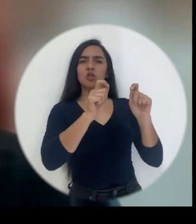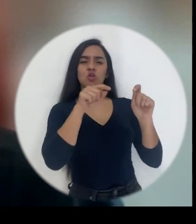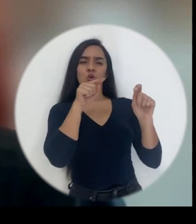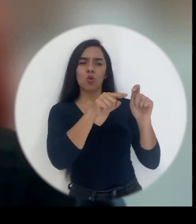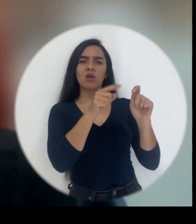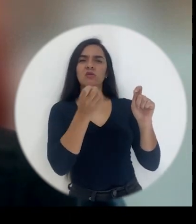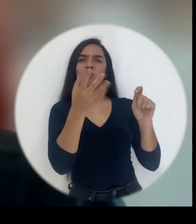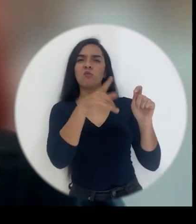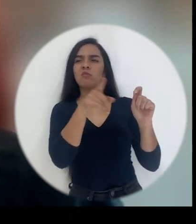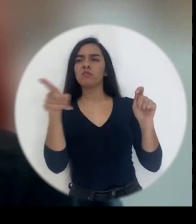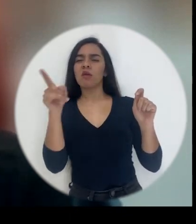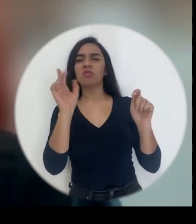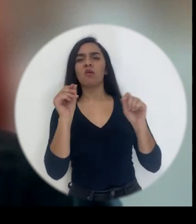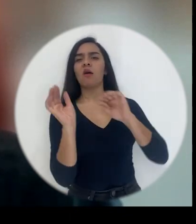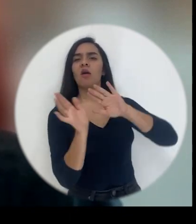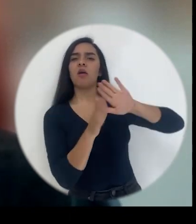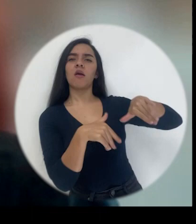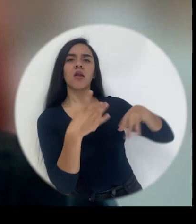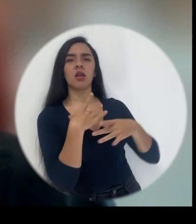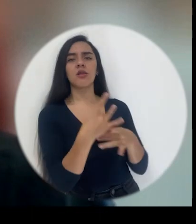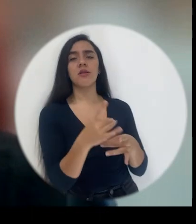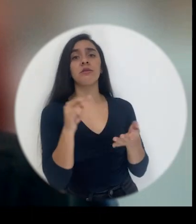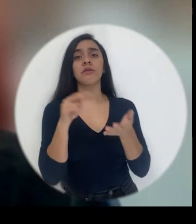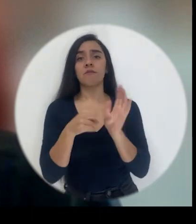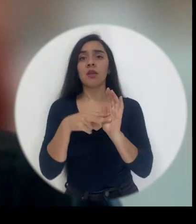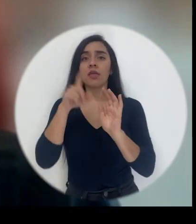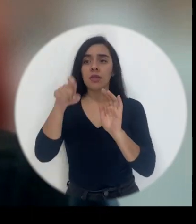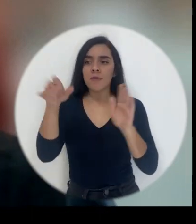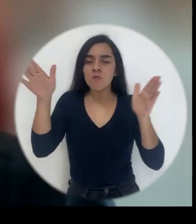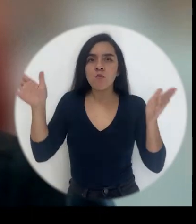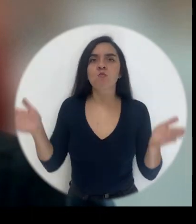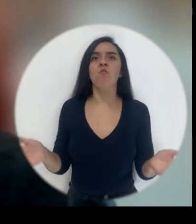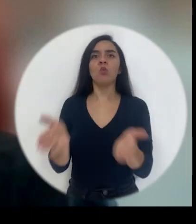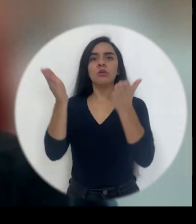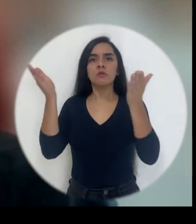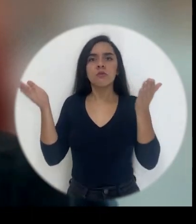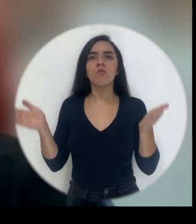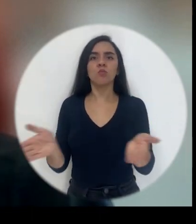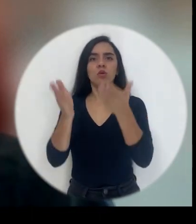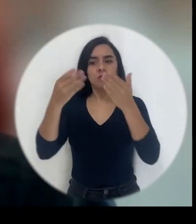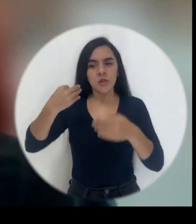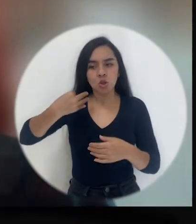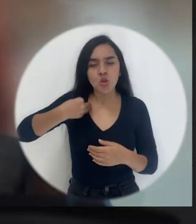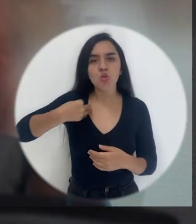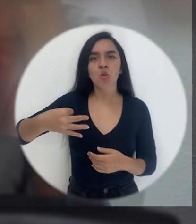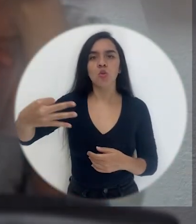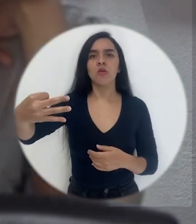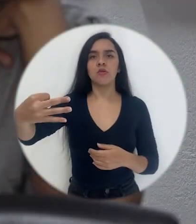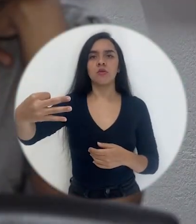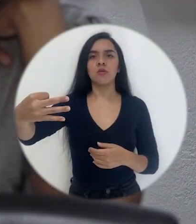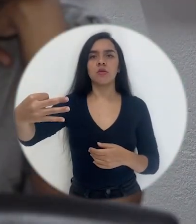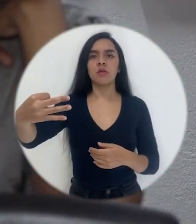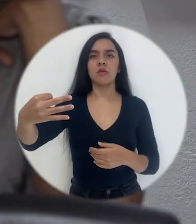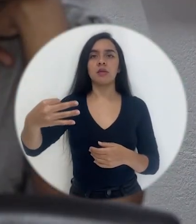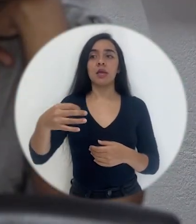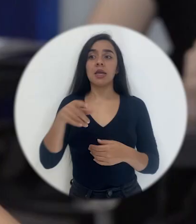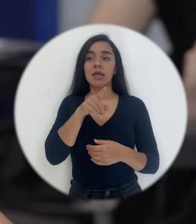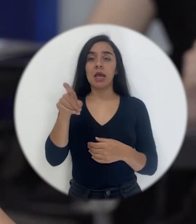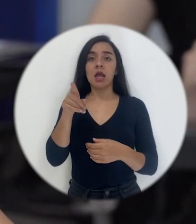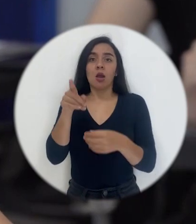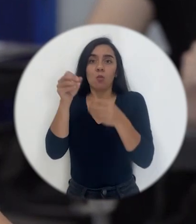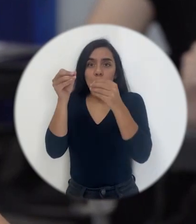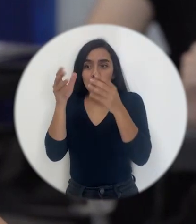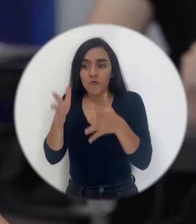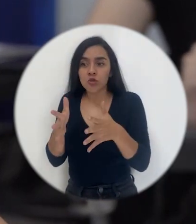tratar despertar verdaderamente una motivación adicional en el diario vivir de la persona por atender a sus